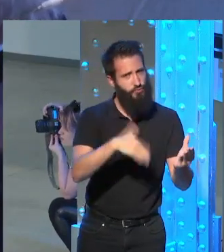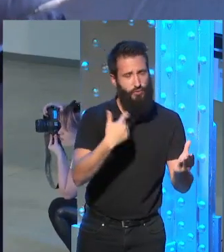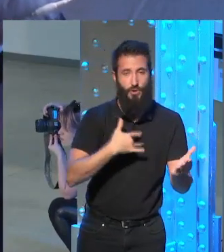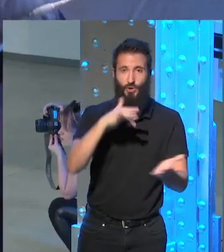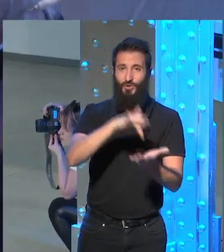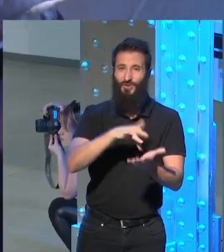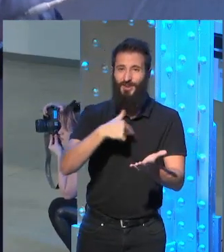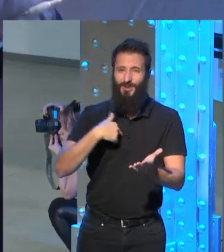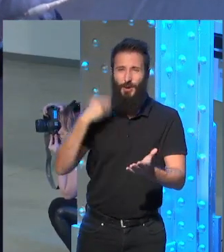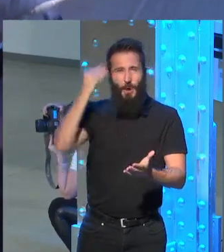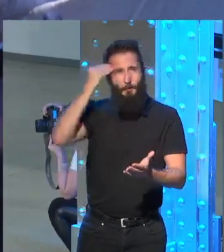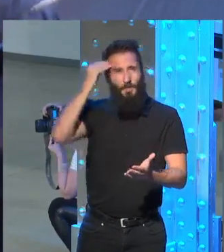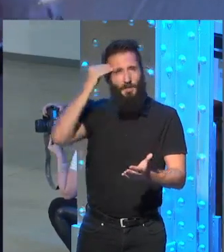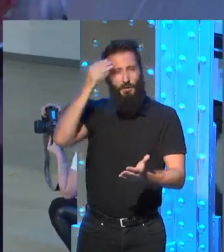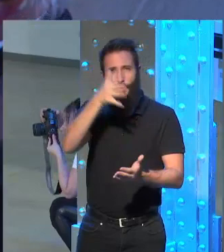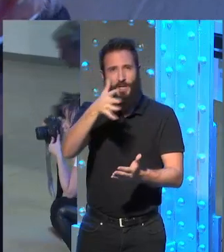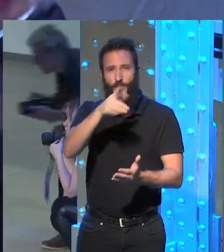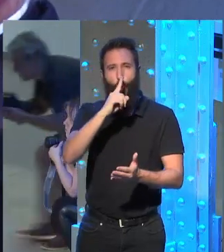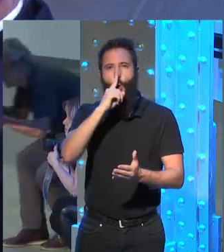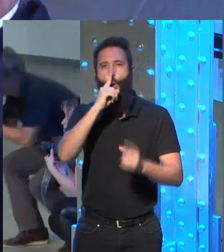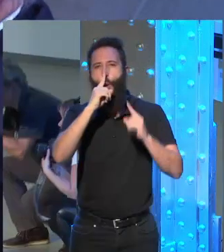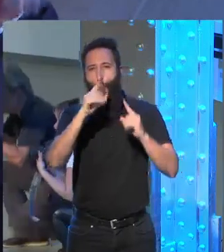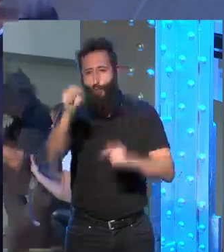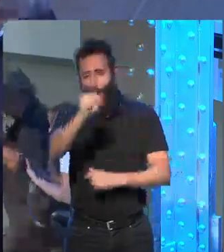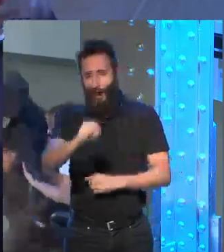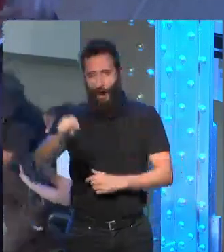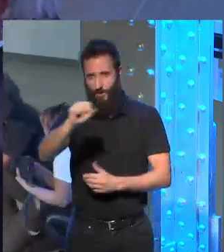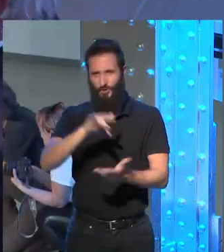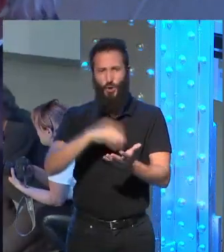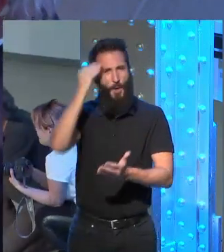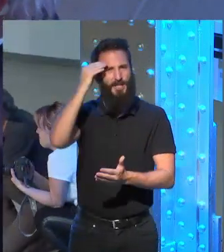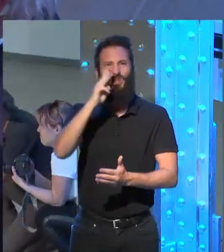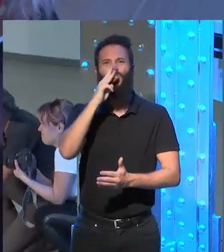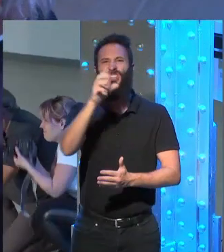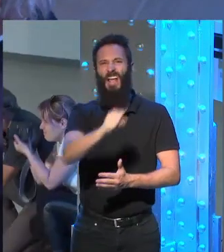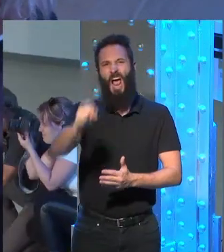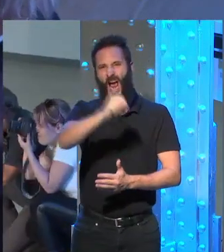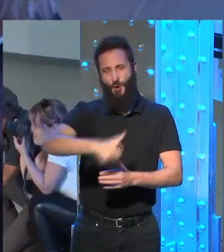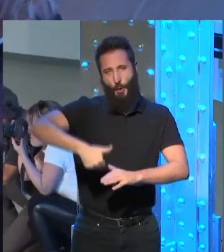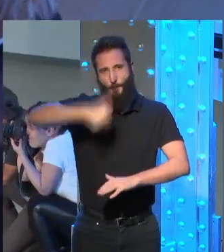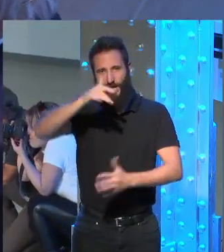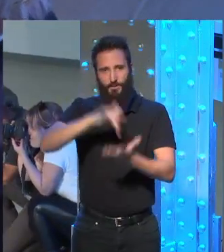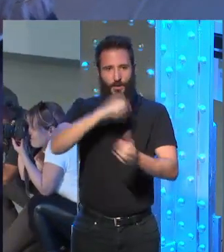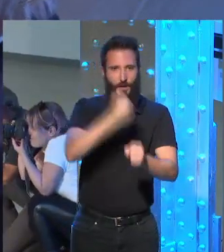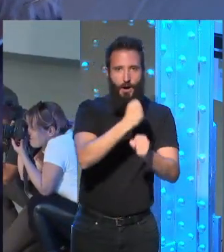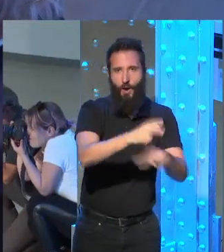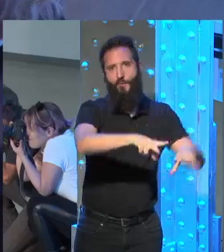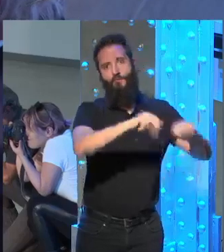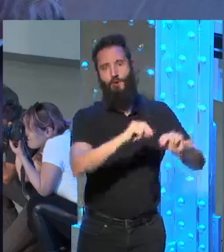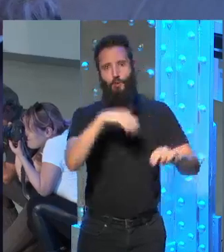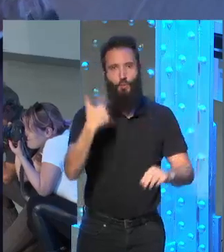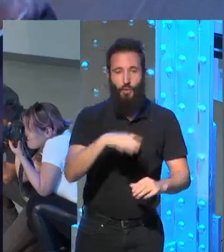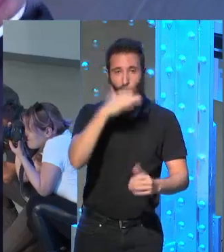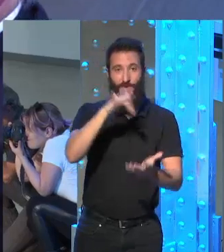estuve yo creo que el primer año por lo menos me costó más de tres años de trabajo pero el primer año escribí una